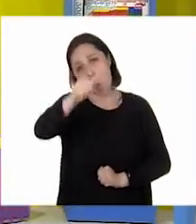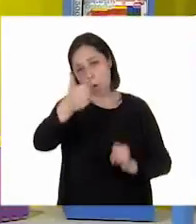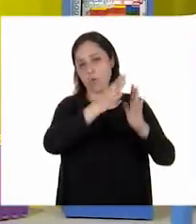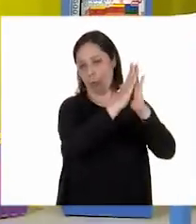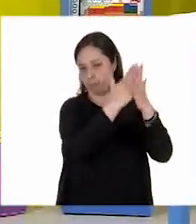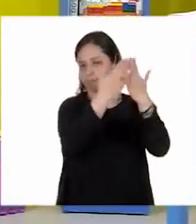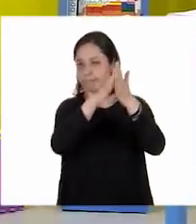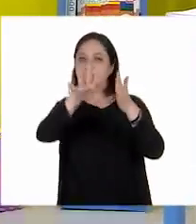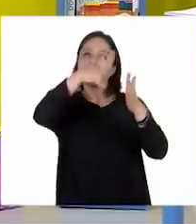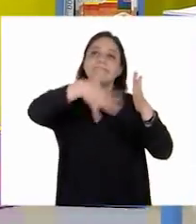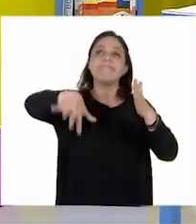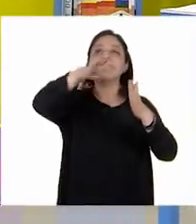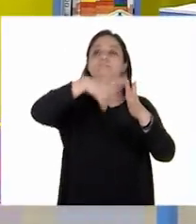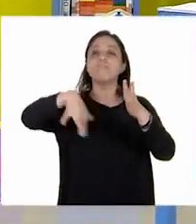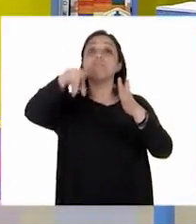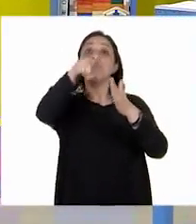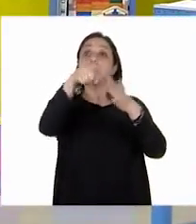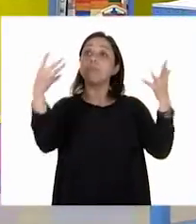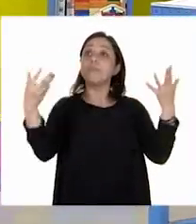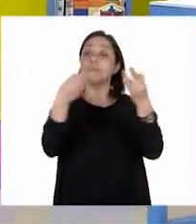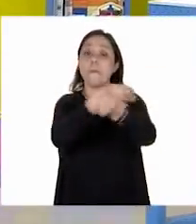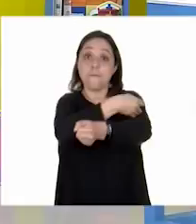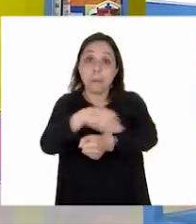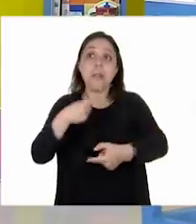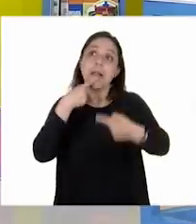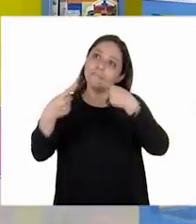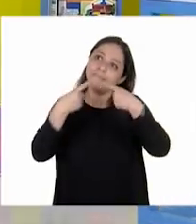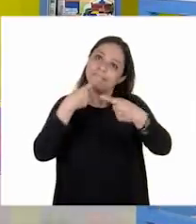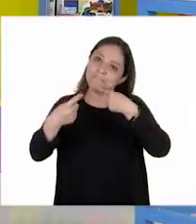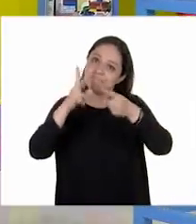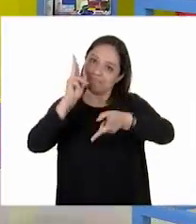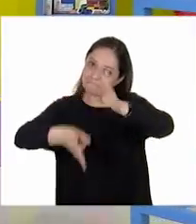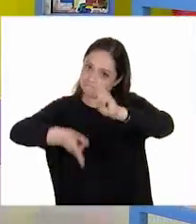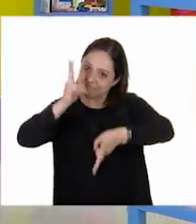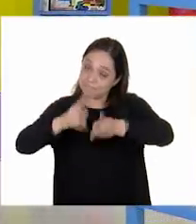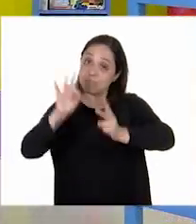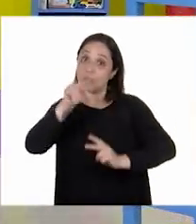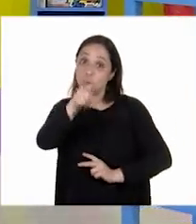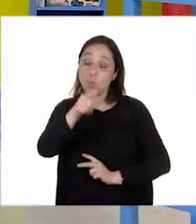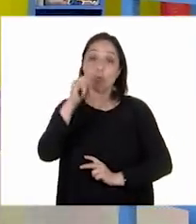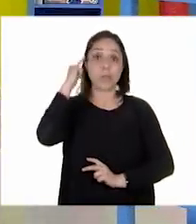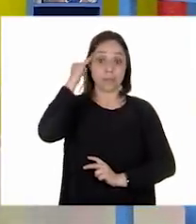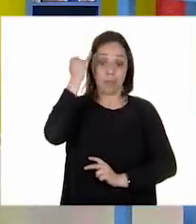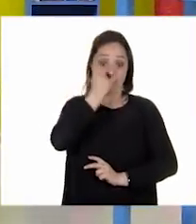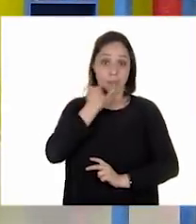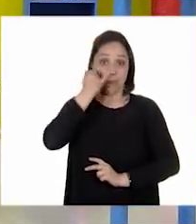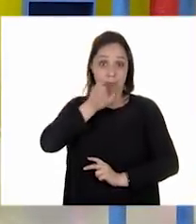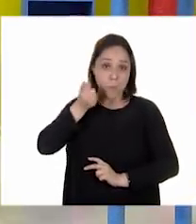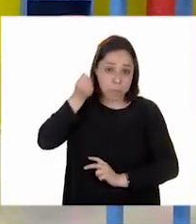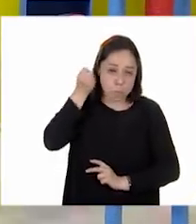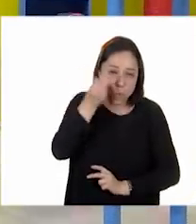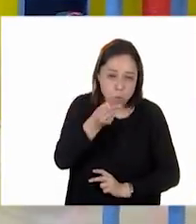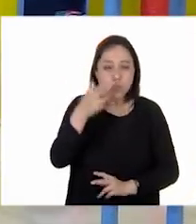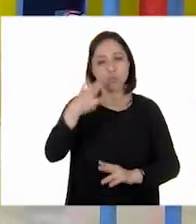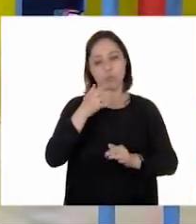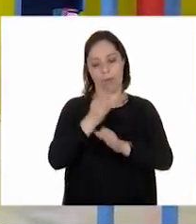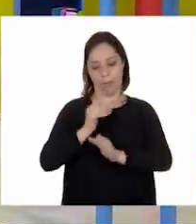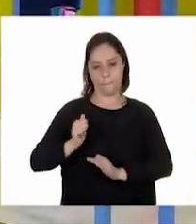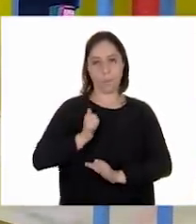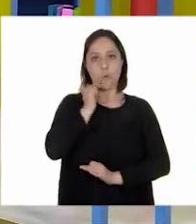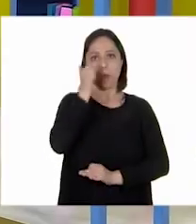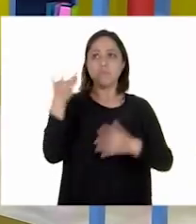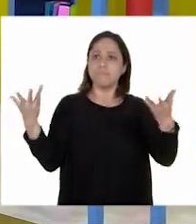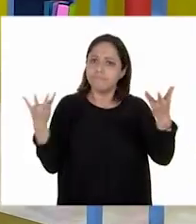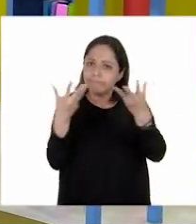otros libros y comenta el tema de hoy con tu familia. Si tienes la fortuna de hablar una lengua indígena, aprovecha también este momento para